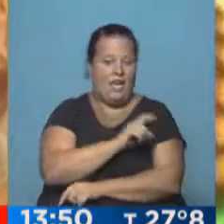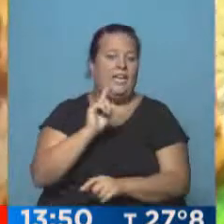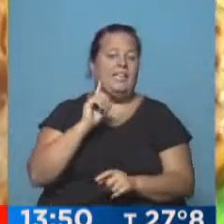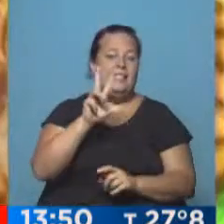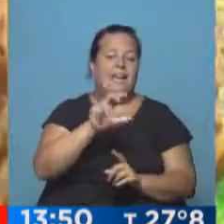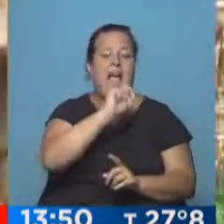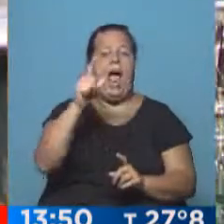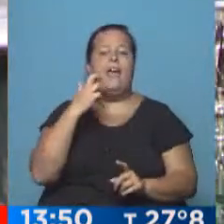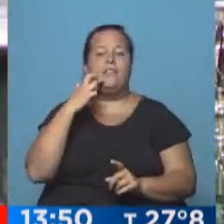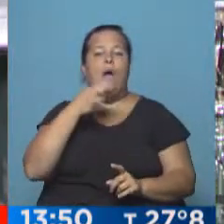al 19 de agosto de este año.